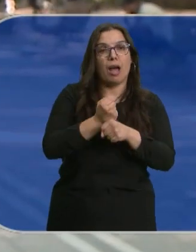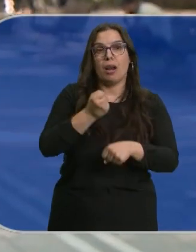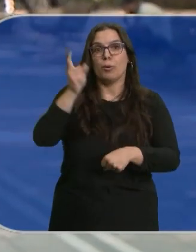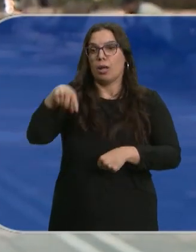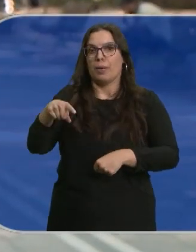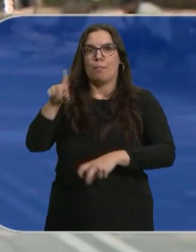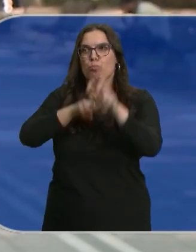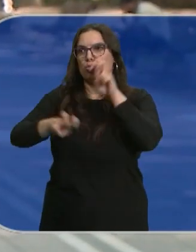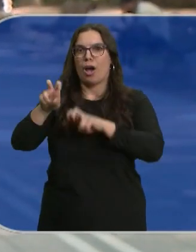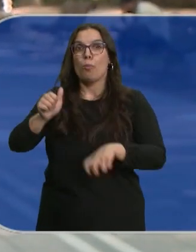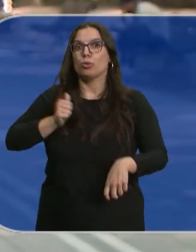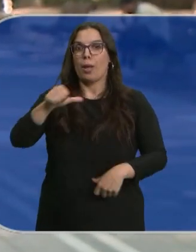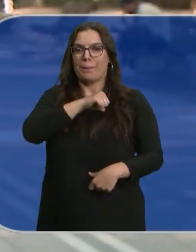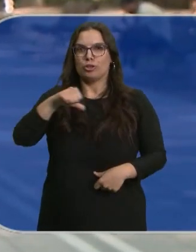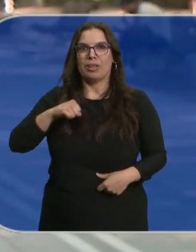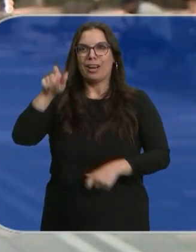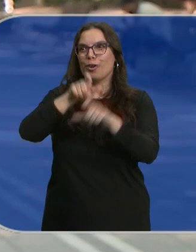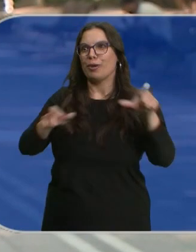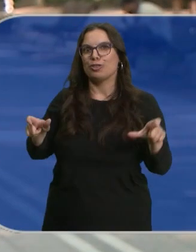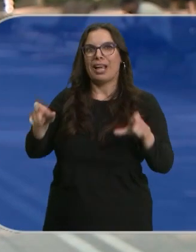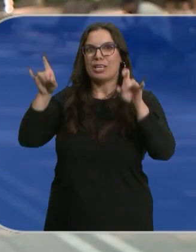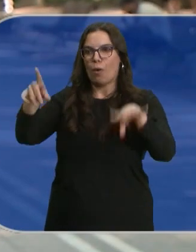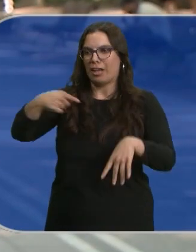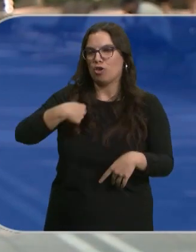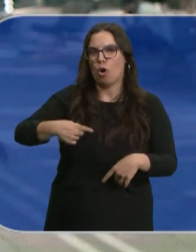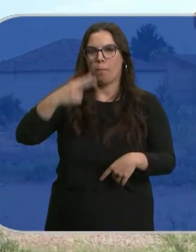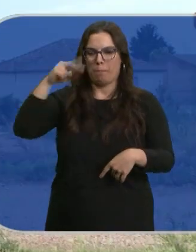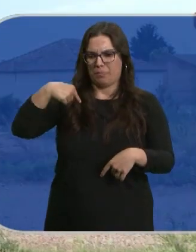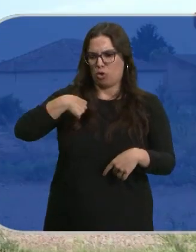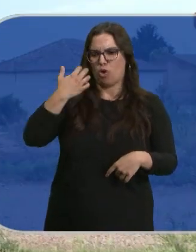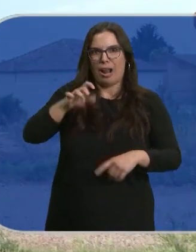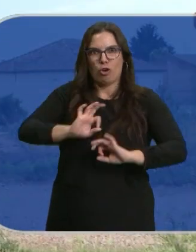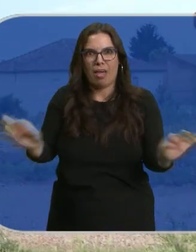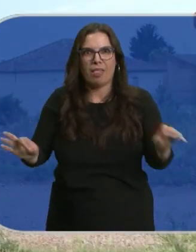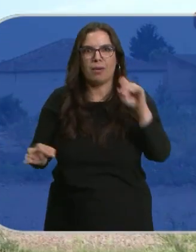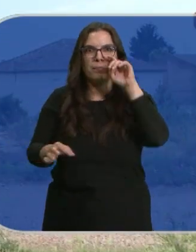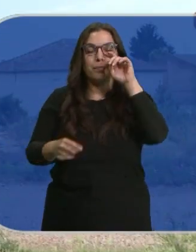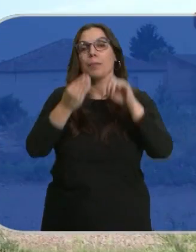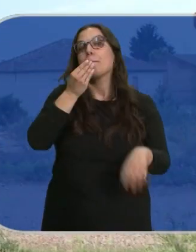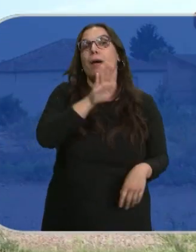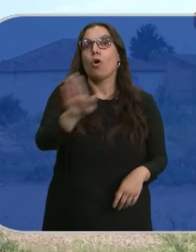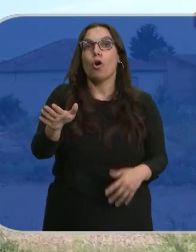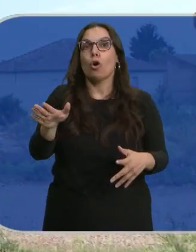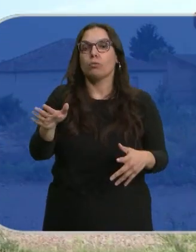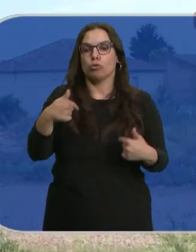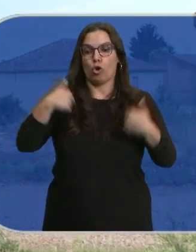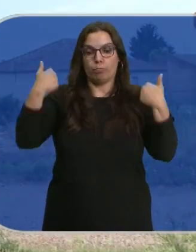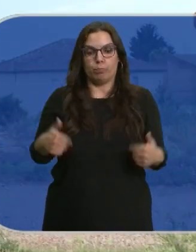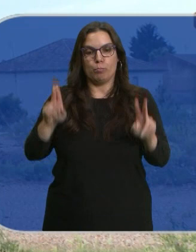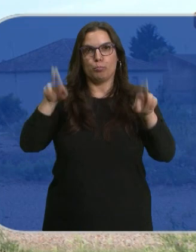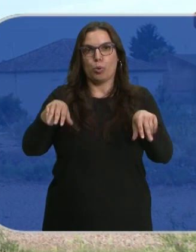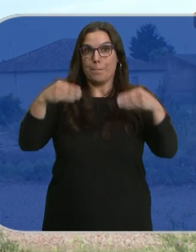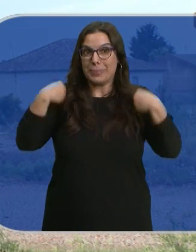personales, quieres conocer a gente como tú, gente que no te vea como un bicho raro. Lo ideal por supuesto es poder ser tú mismo